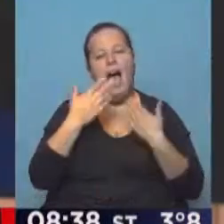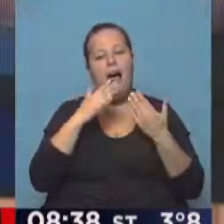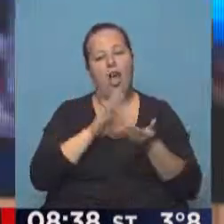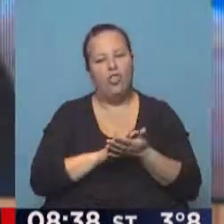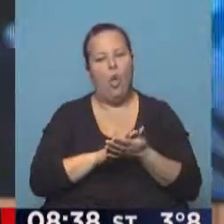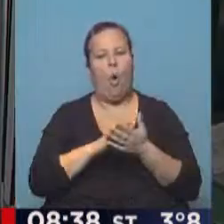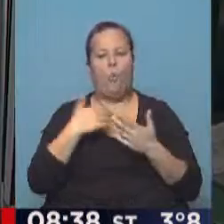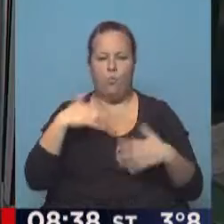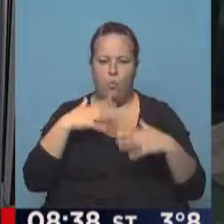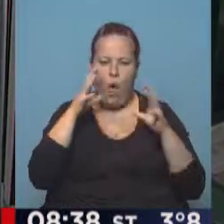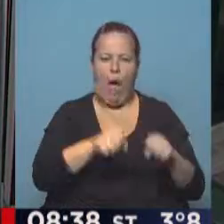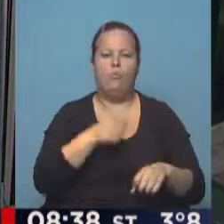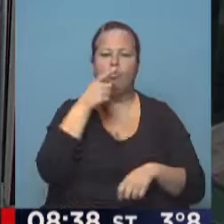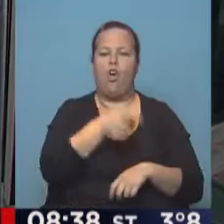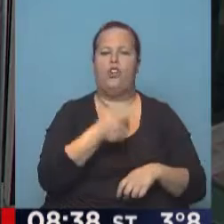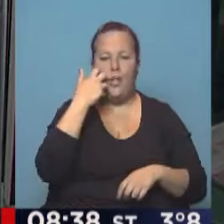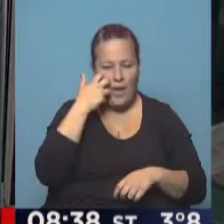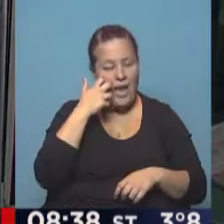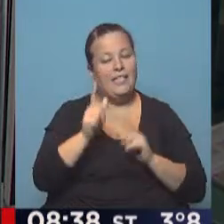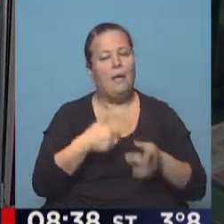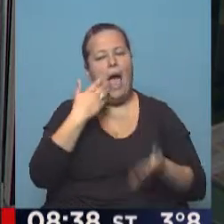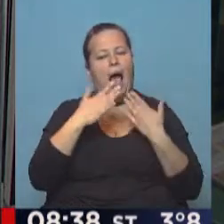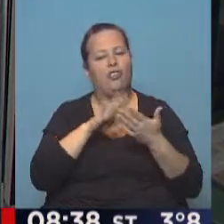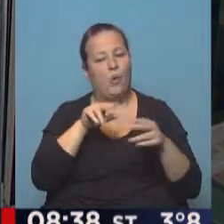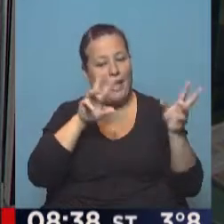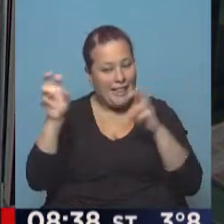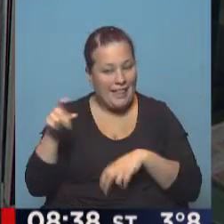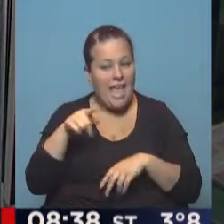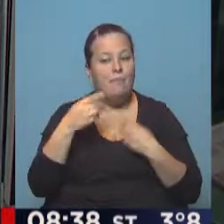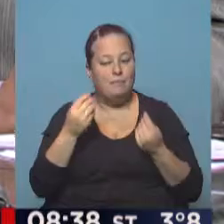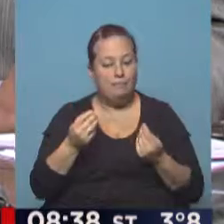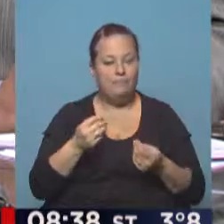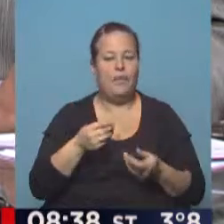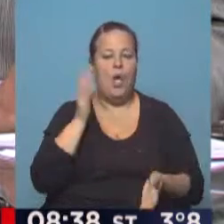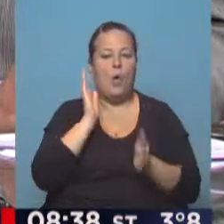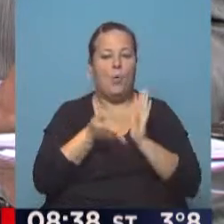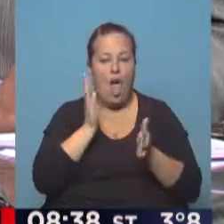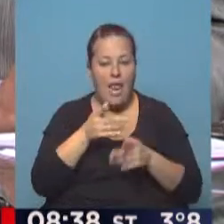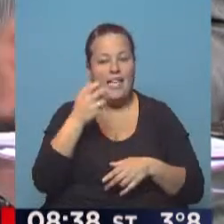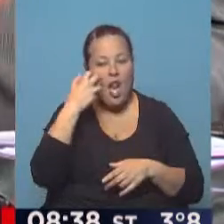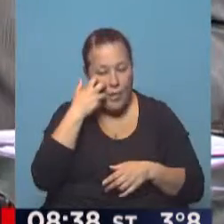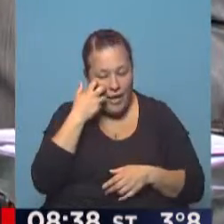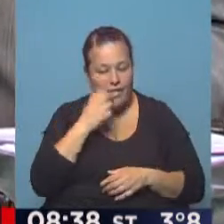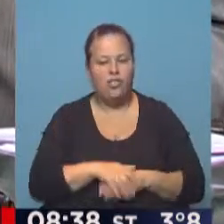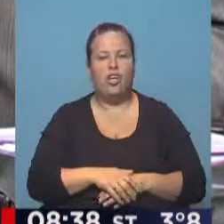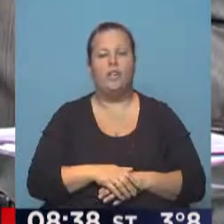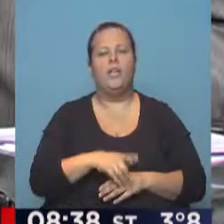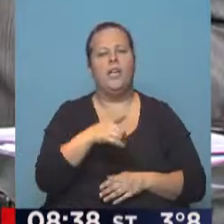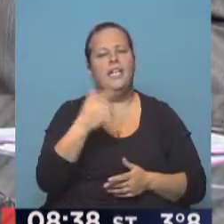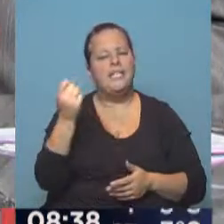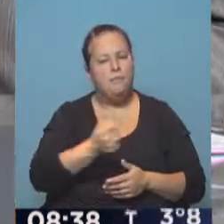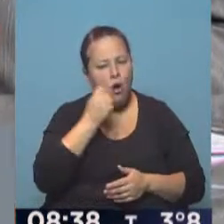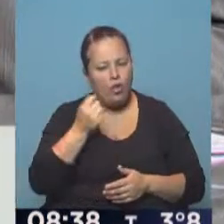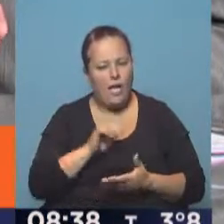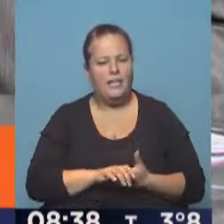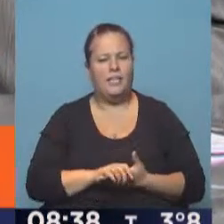los abusos que se cometen contra los mayores. estamos hablando de estos temas, estamos hablando de violencia a los adultos mayores. Claudio, es importante